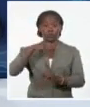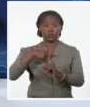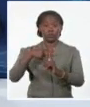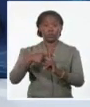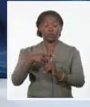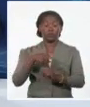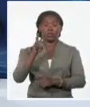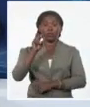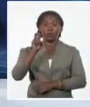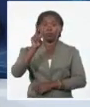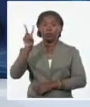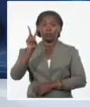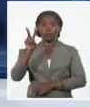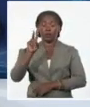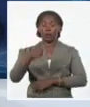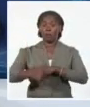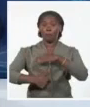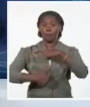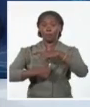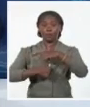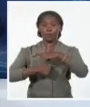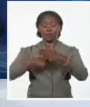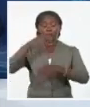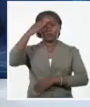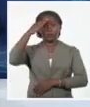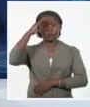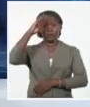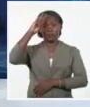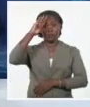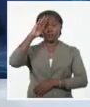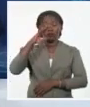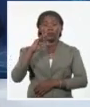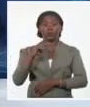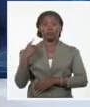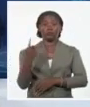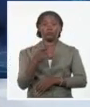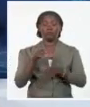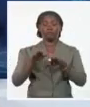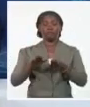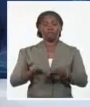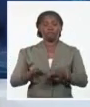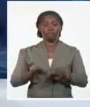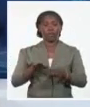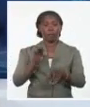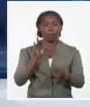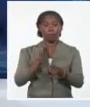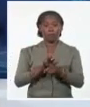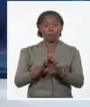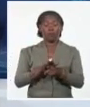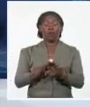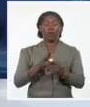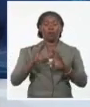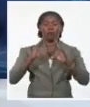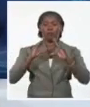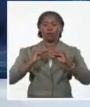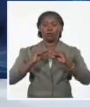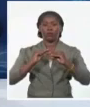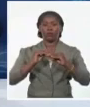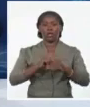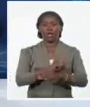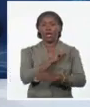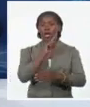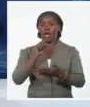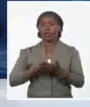de 2022, el Presidente de la República de Cuba decretó duelo oficial desde las 0600 horas hasta las